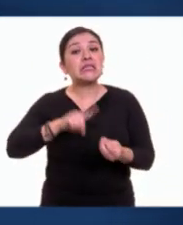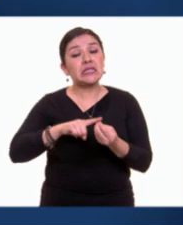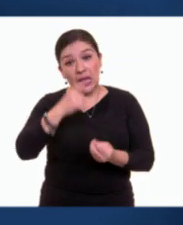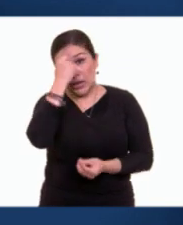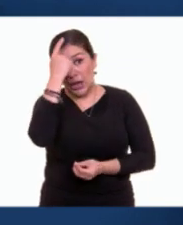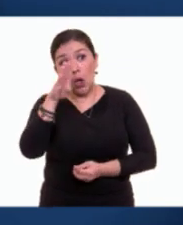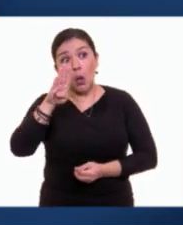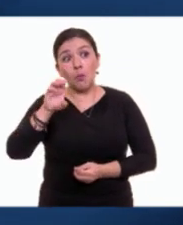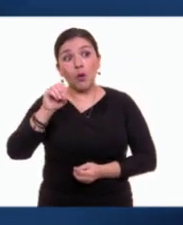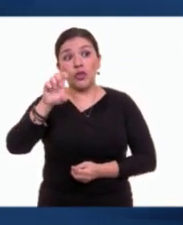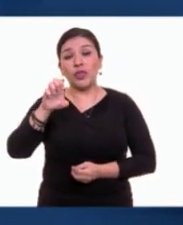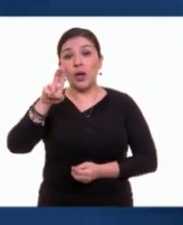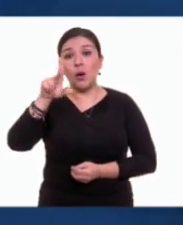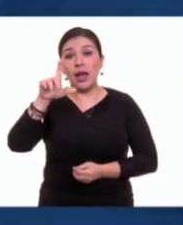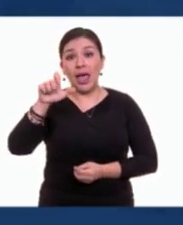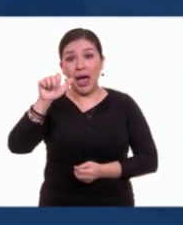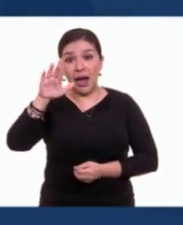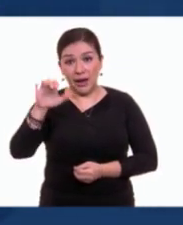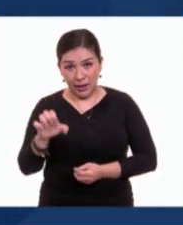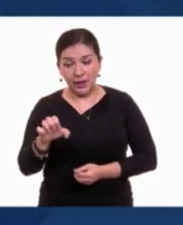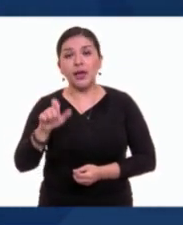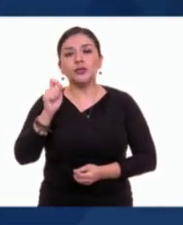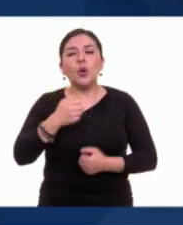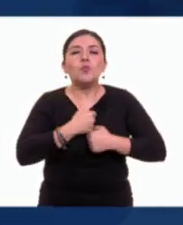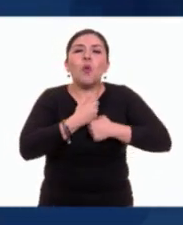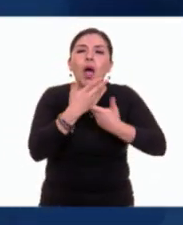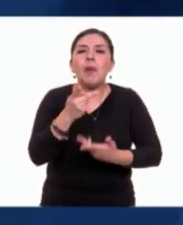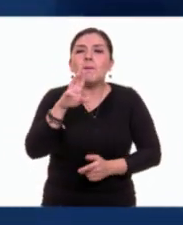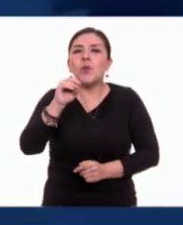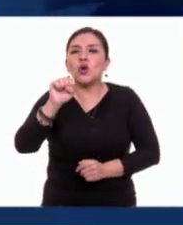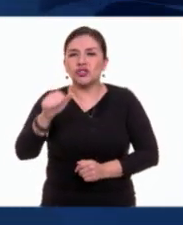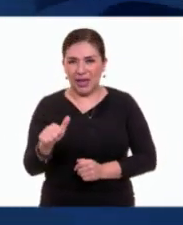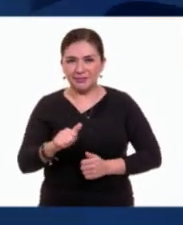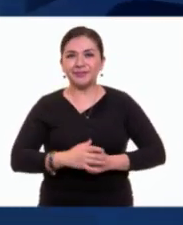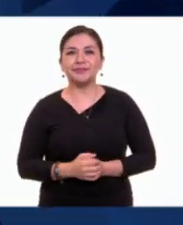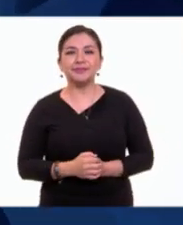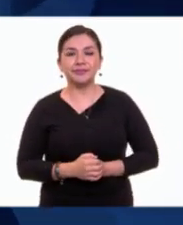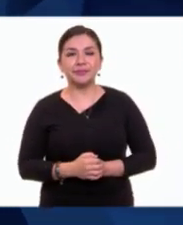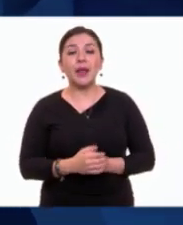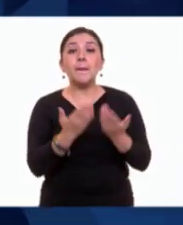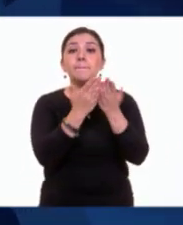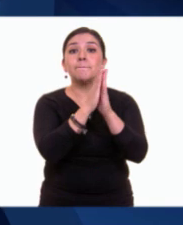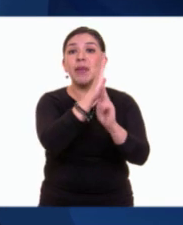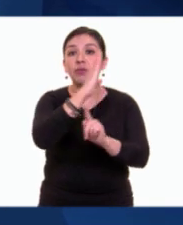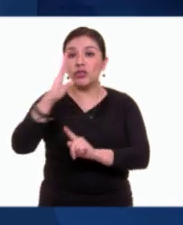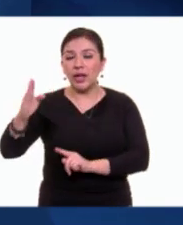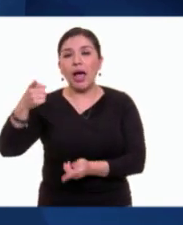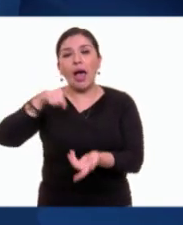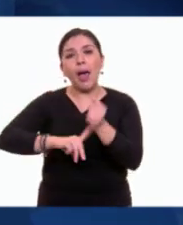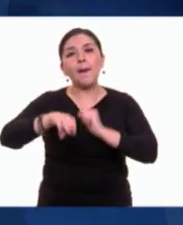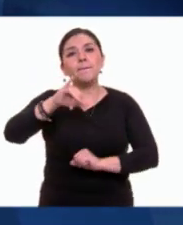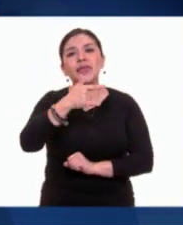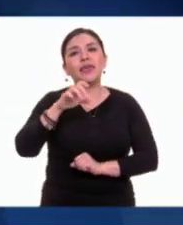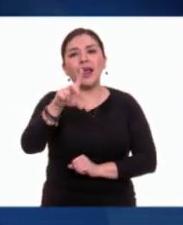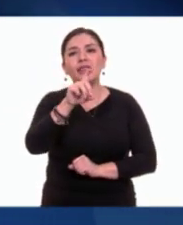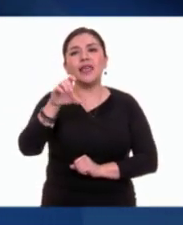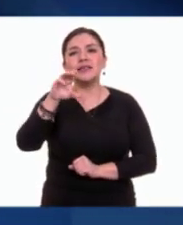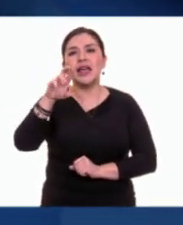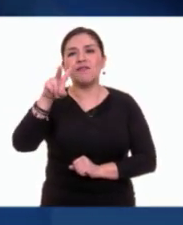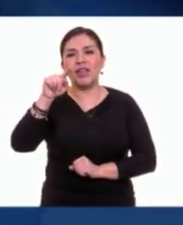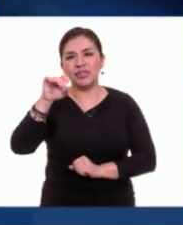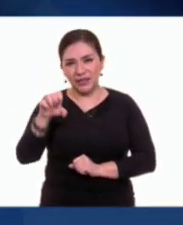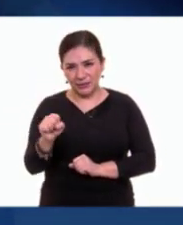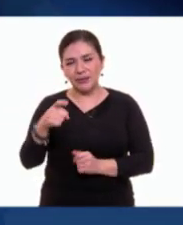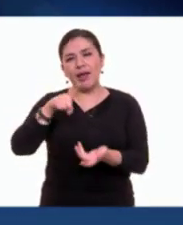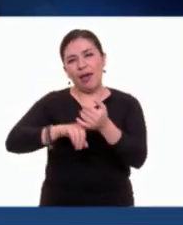Baudelaire Charles, Poemas en prosa, Cada cual con su quimera, Biblioteca Virtual Miguel de Cervantes, Cervantes